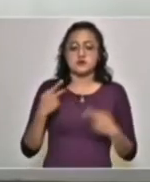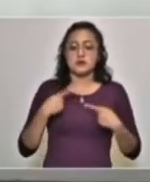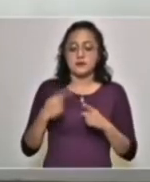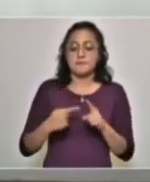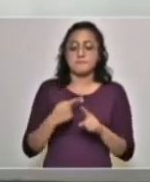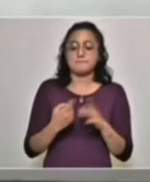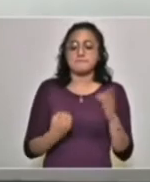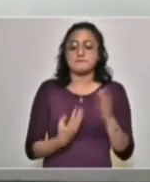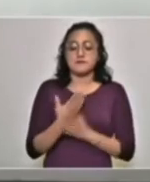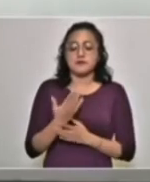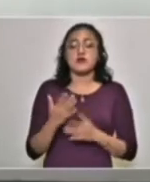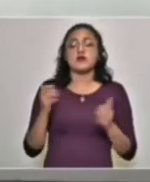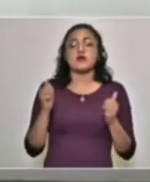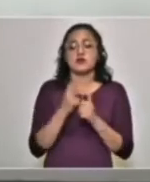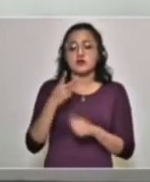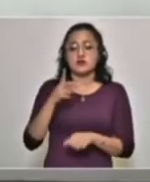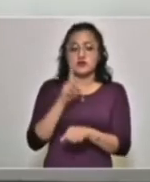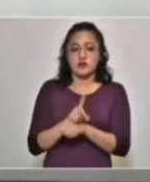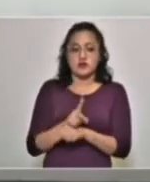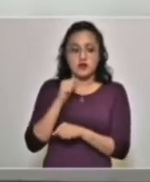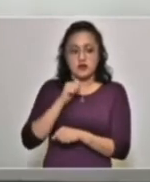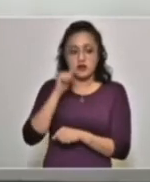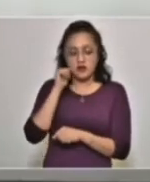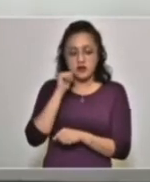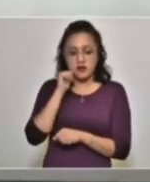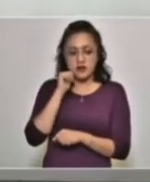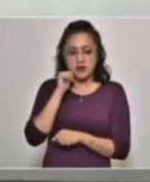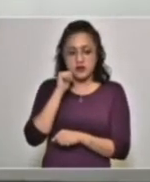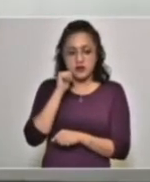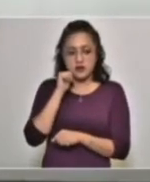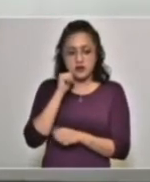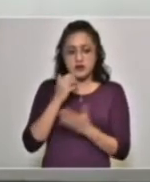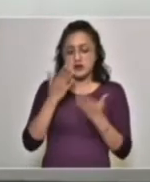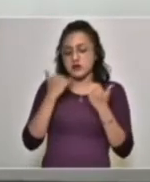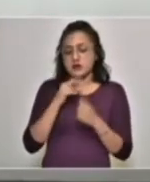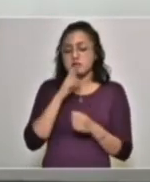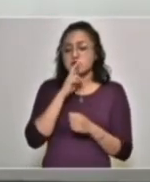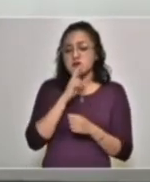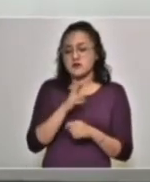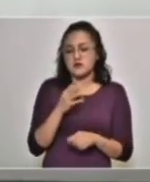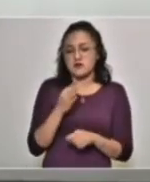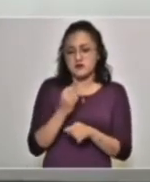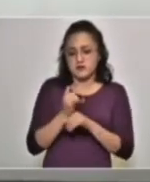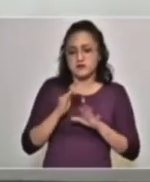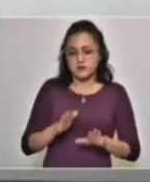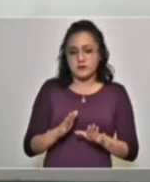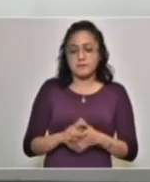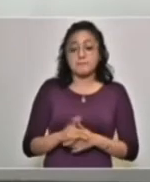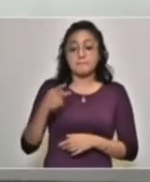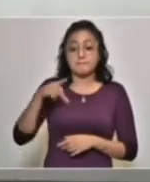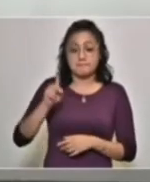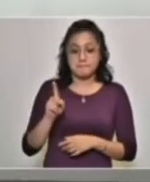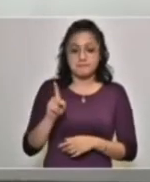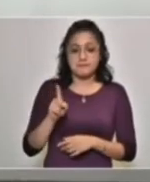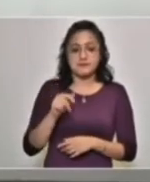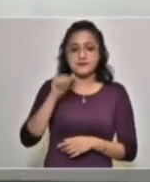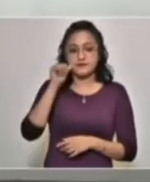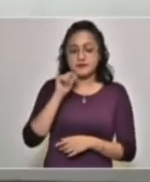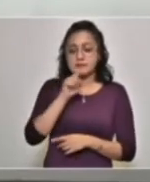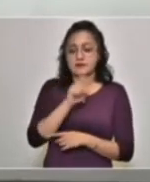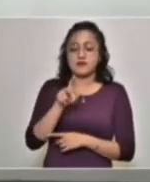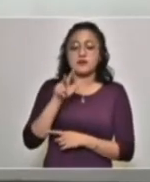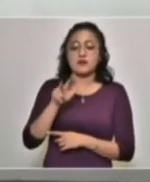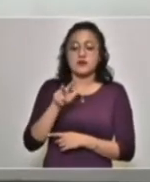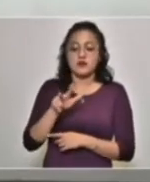activos nuevos en los dos días, ayer no no lo informamos, pero ayer fueron ciento